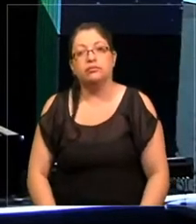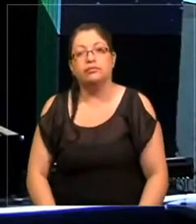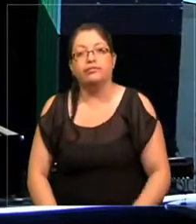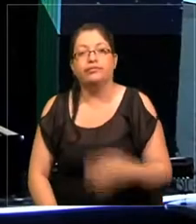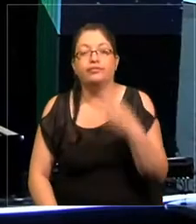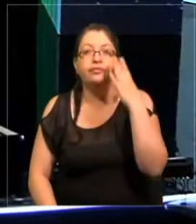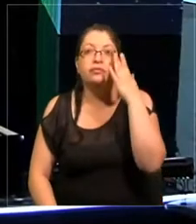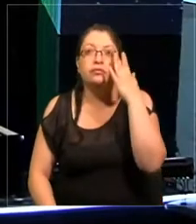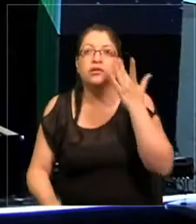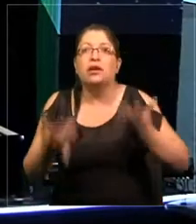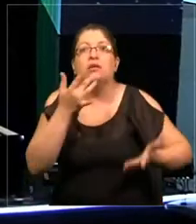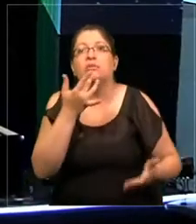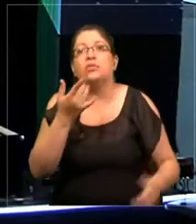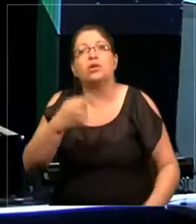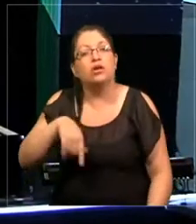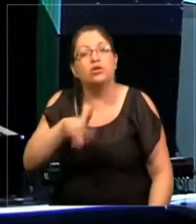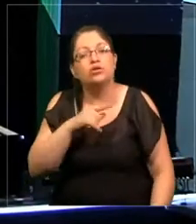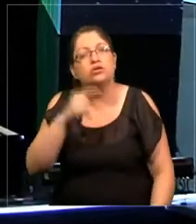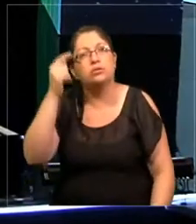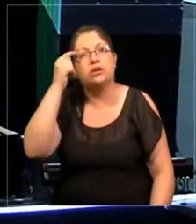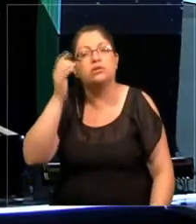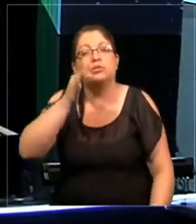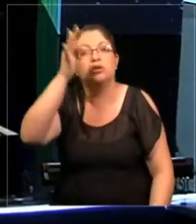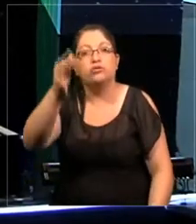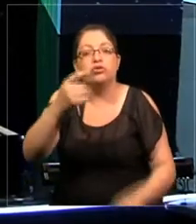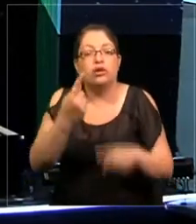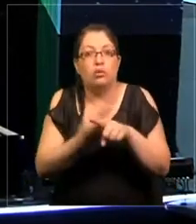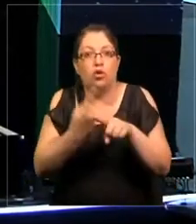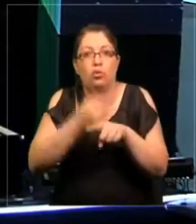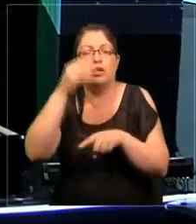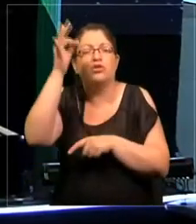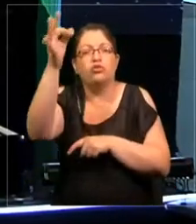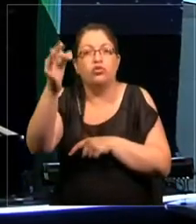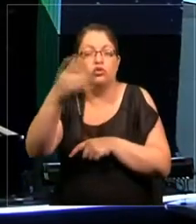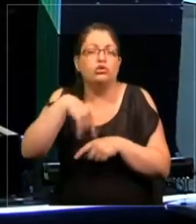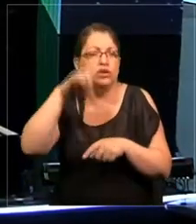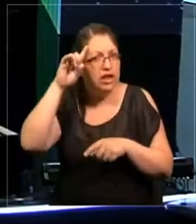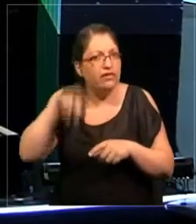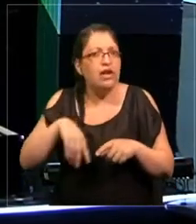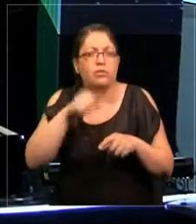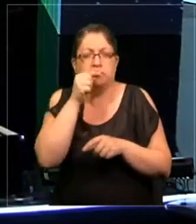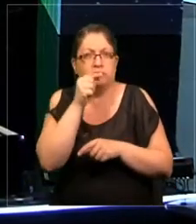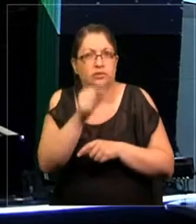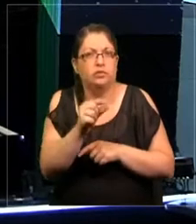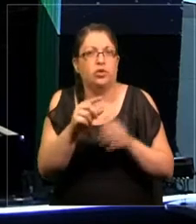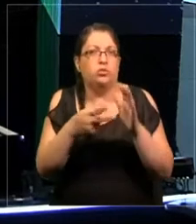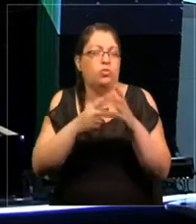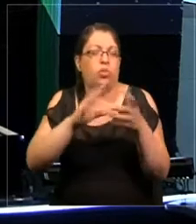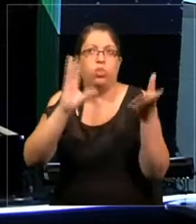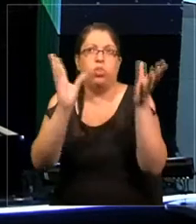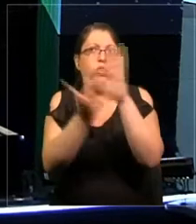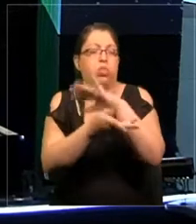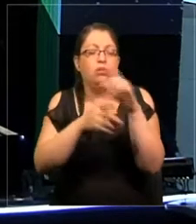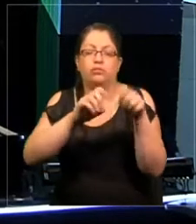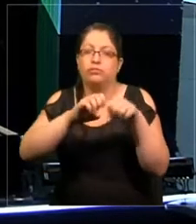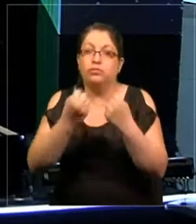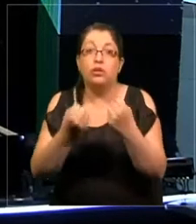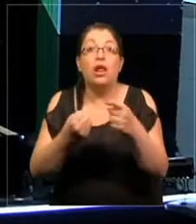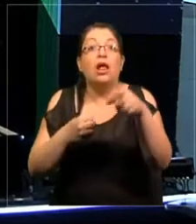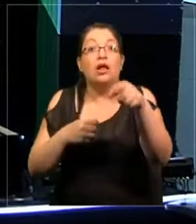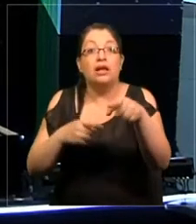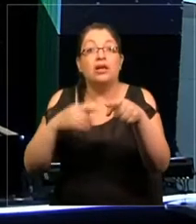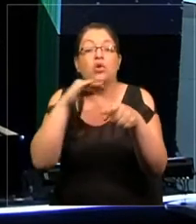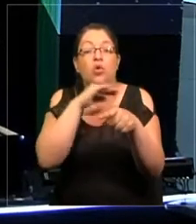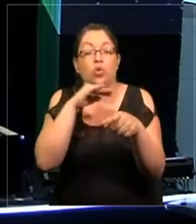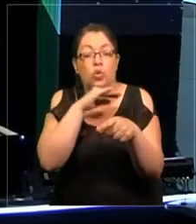Porque estamos hablando del futuro y sabemos que el cambio climático viene. Entonces usted puede ver el consumo de agua en